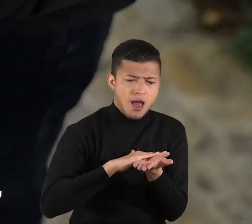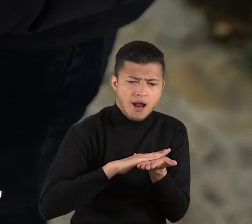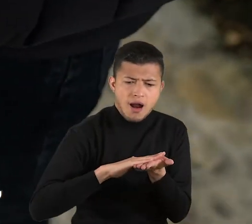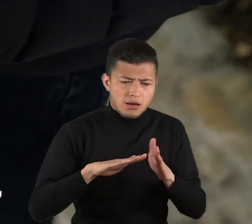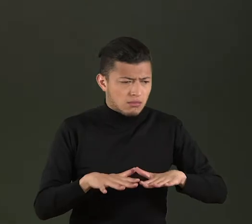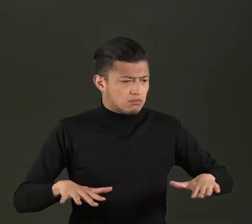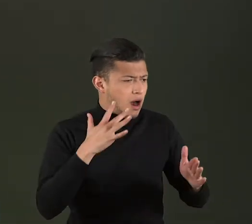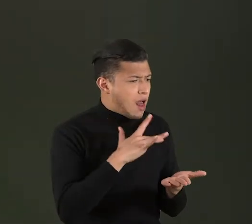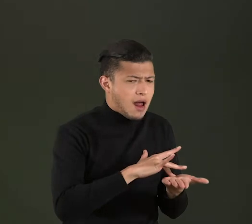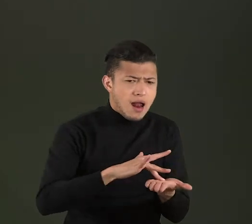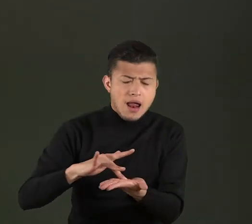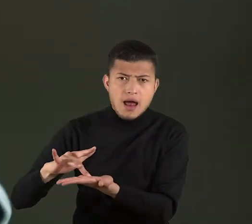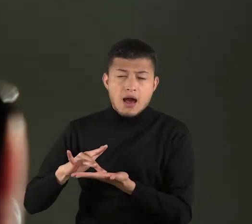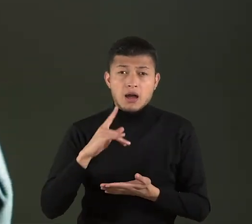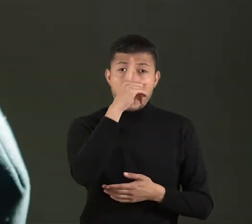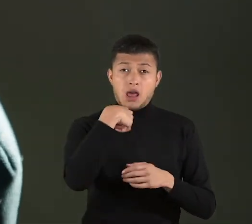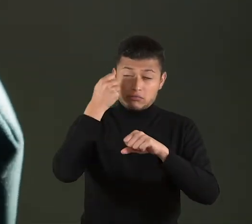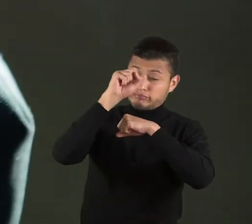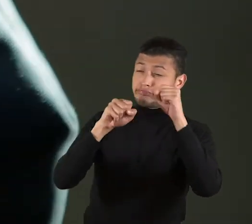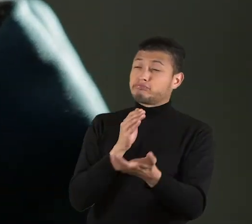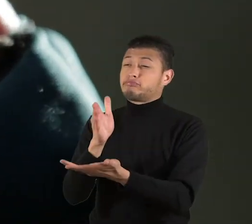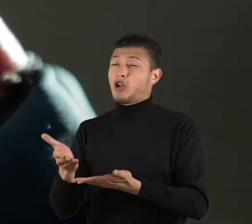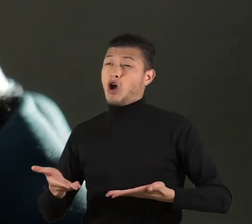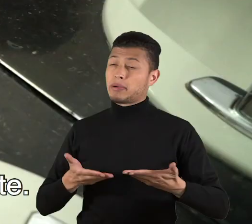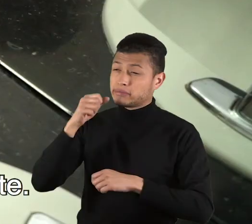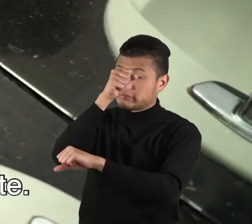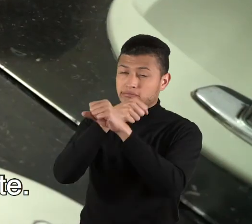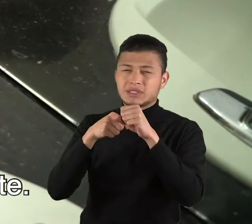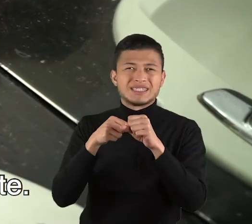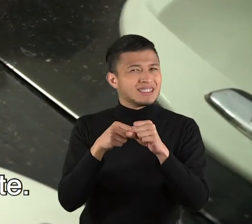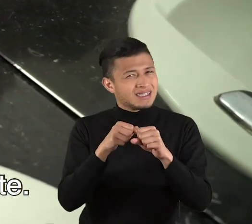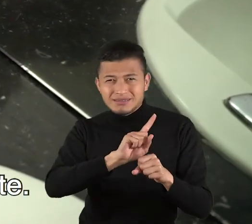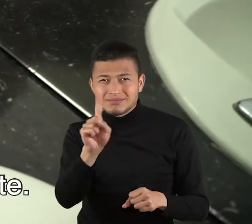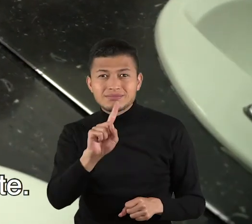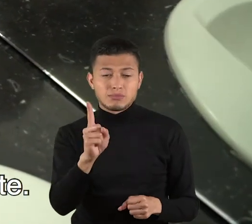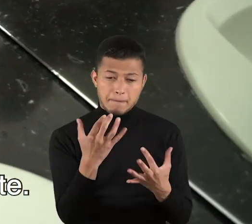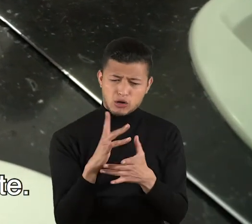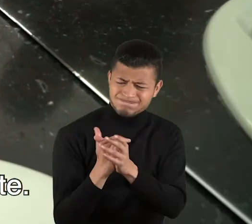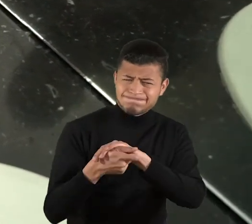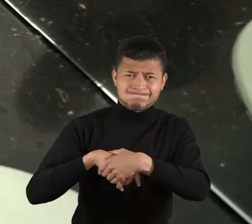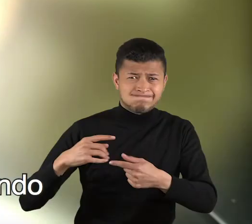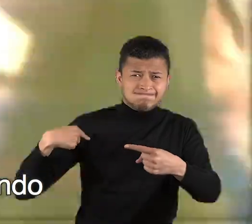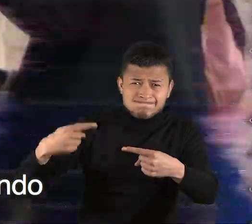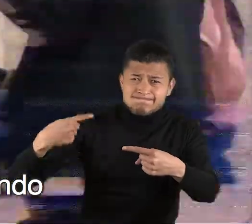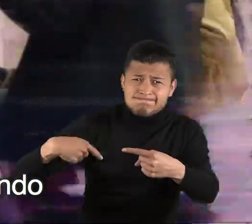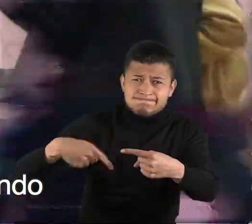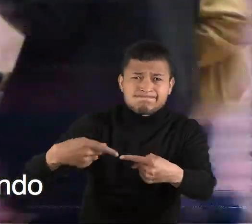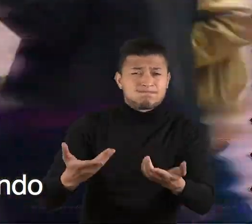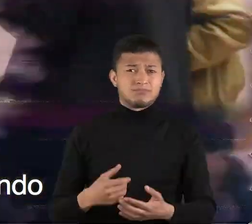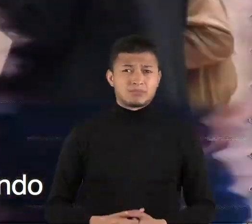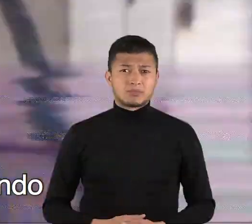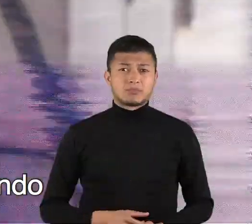superficies, no tocar la cara mientras hace diligencias o compras y lavarse las manos frecuentemente. El mayor